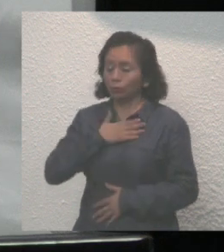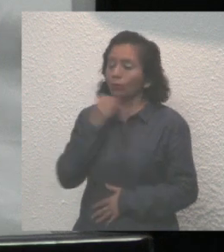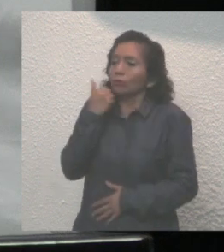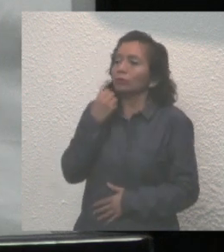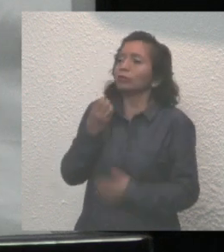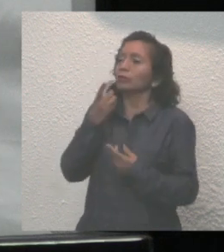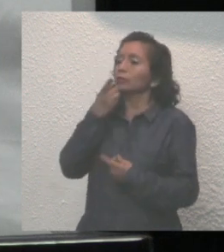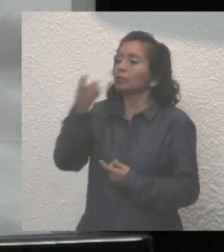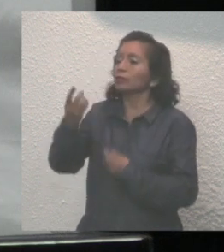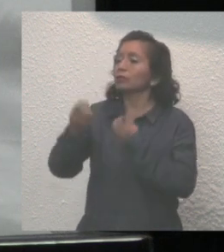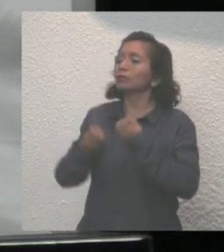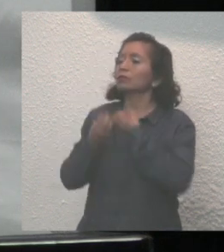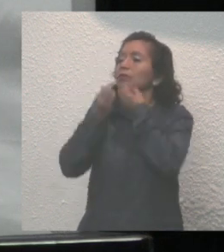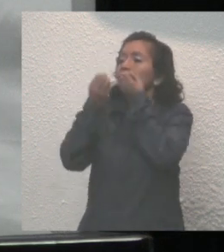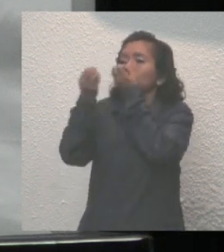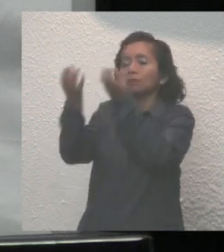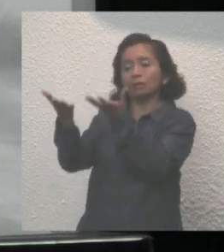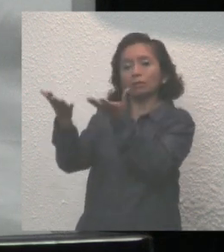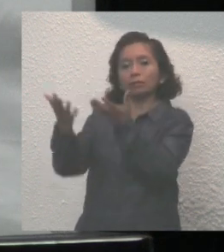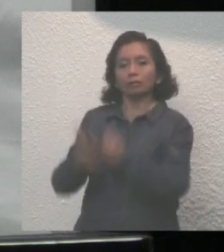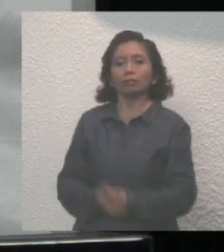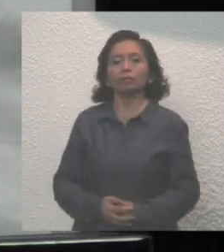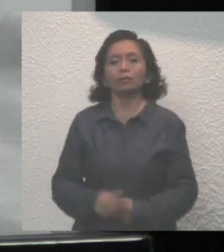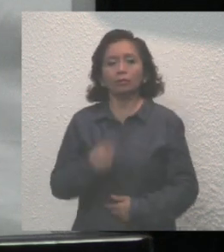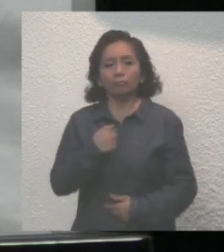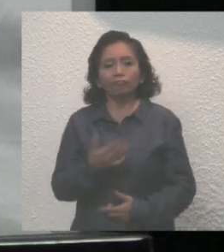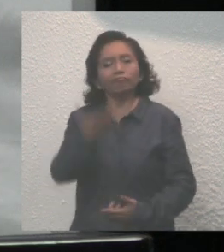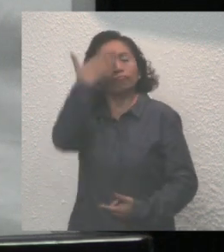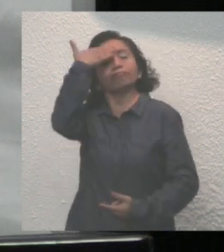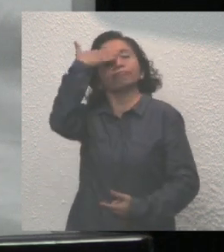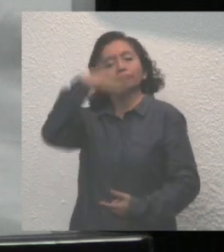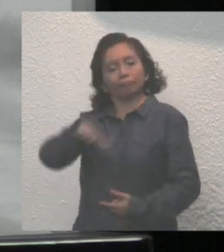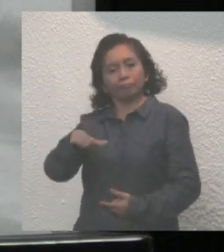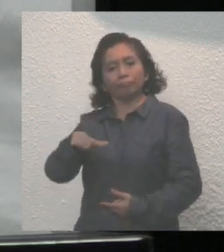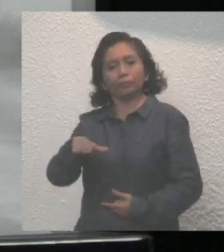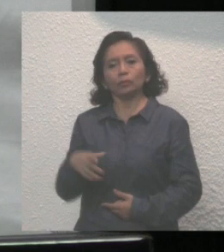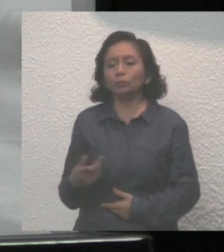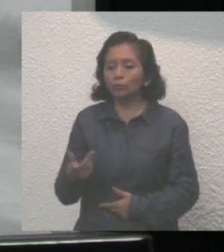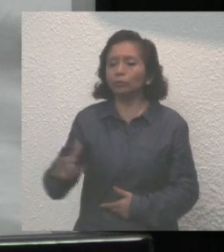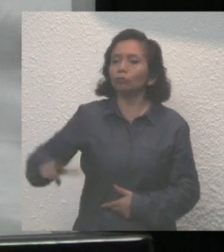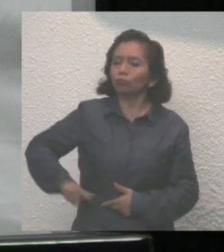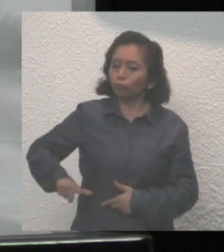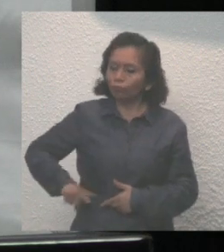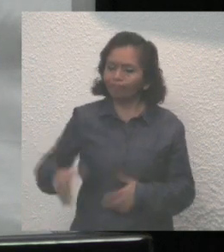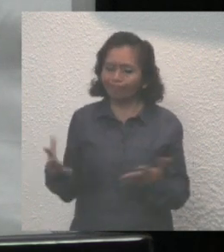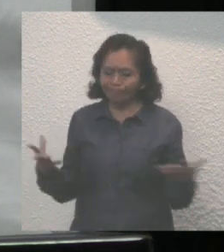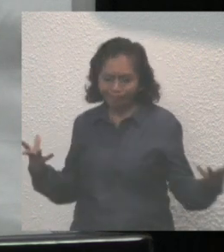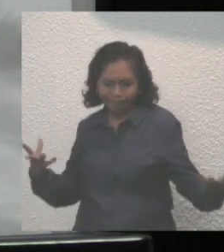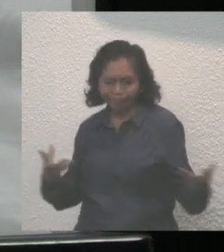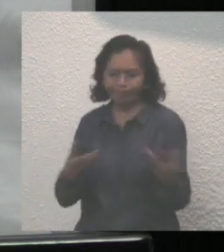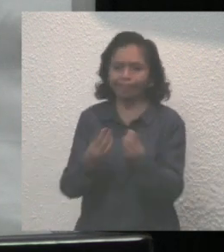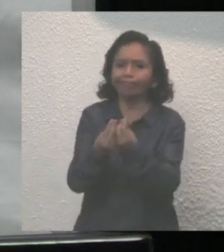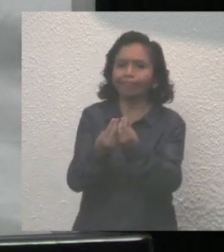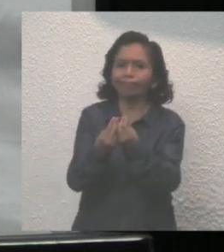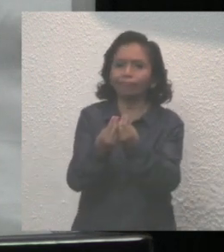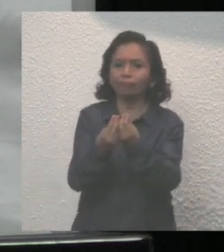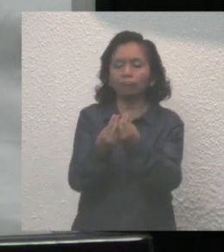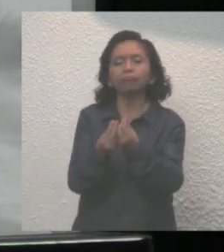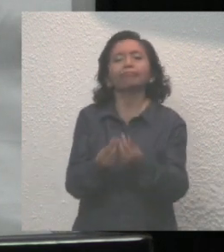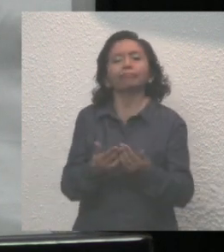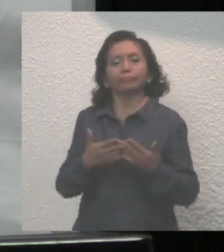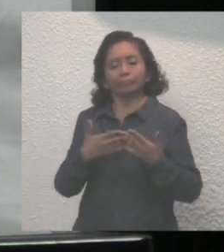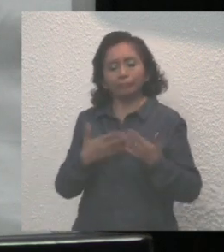señor Gobernador, que estamos convencidos que sumando voluntades garantizaremos